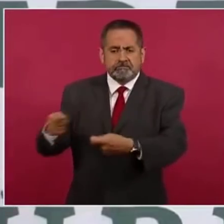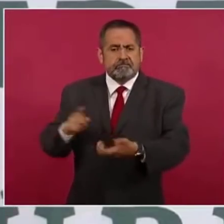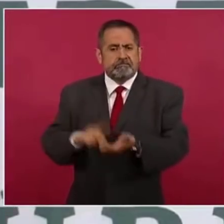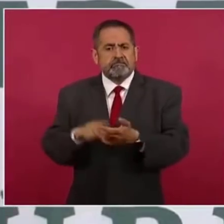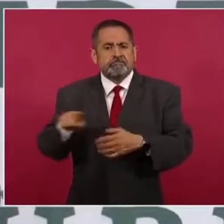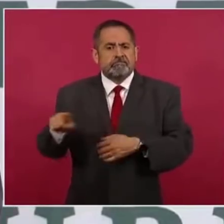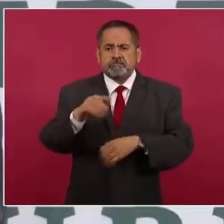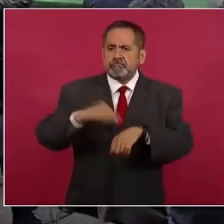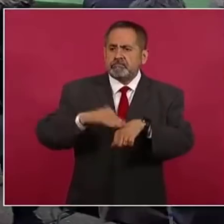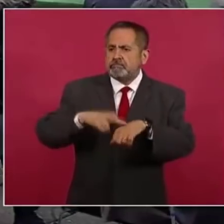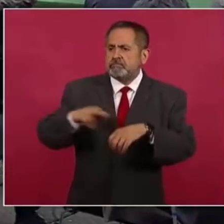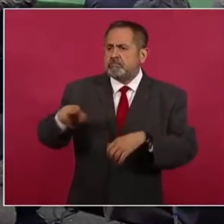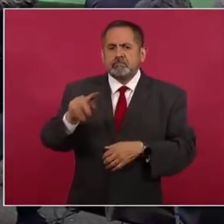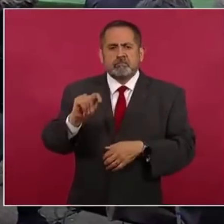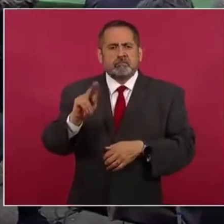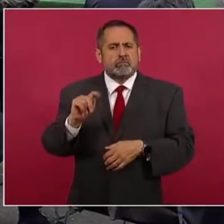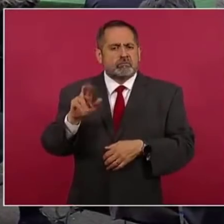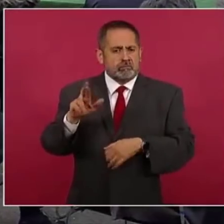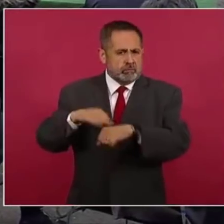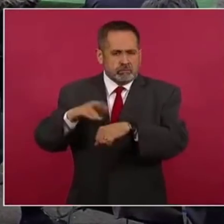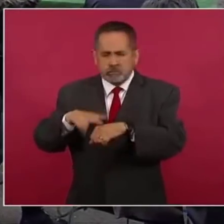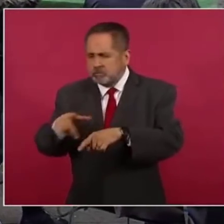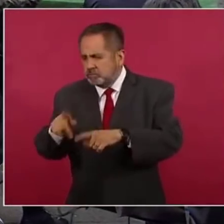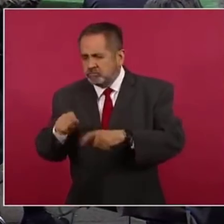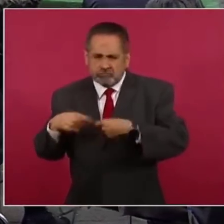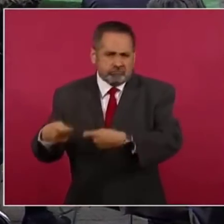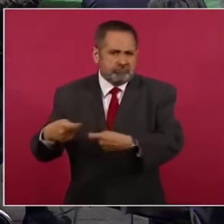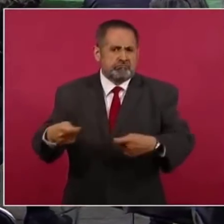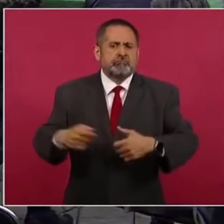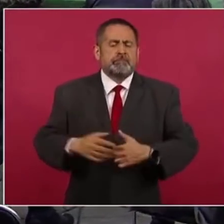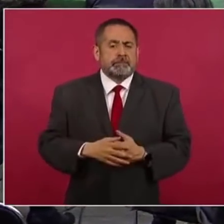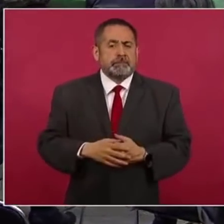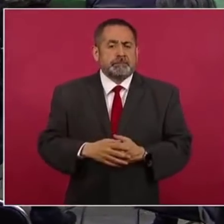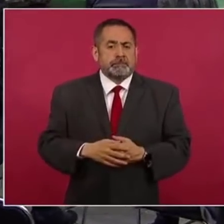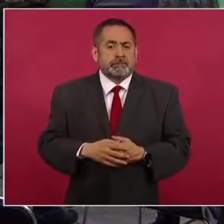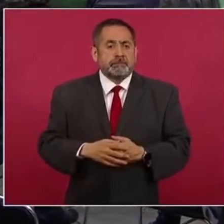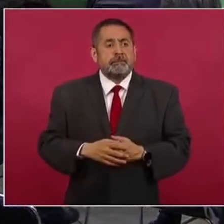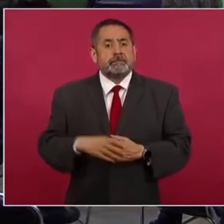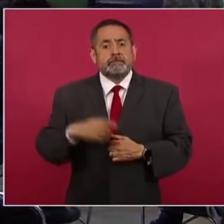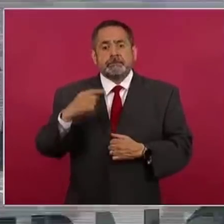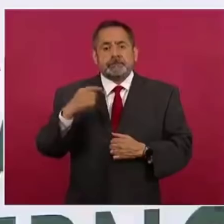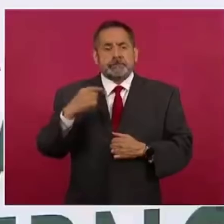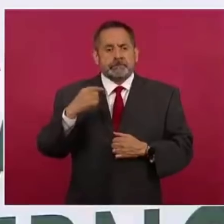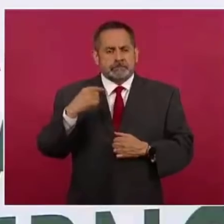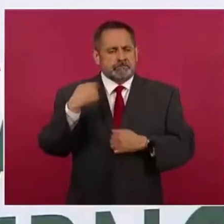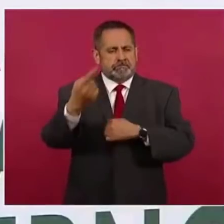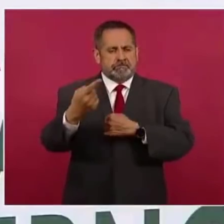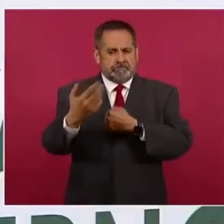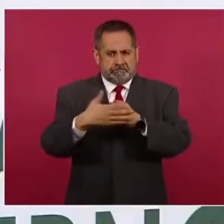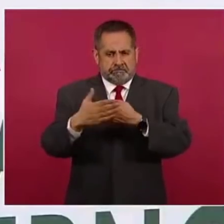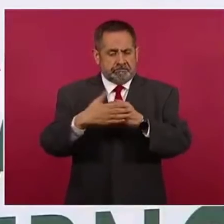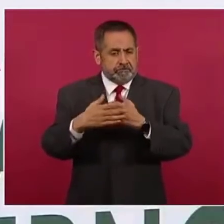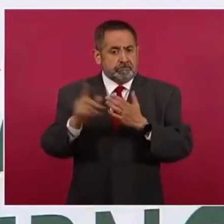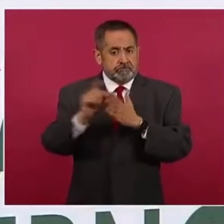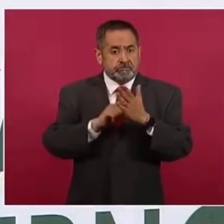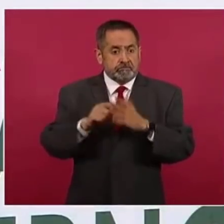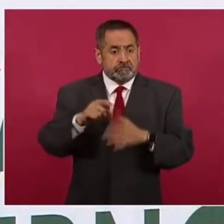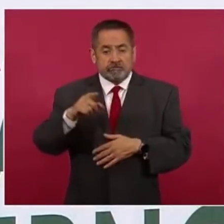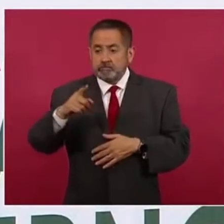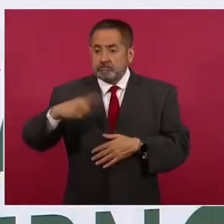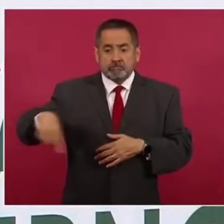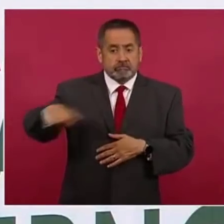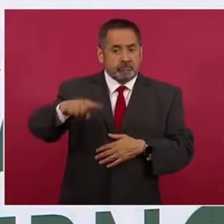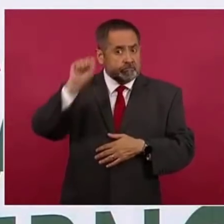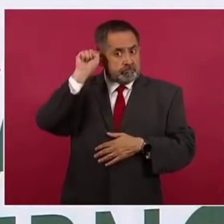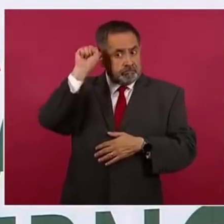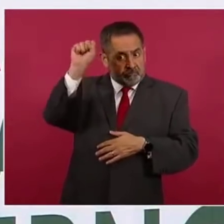alumnos. El mes próximo llegaremos a un acuerdo con la representación sindical de los